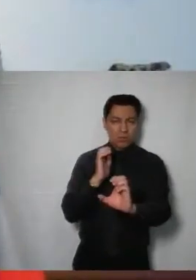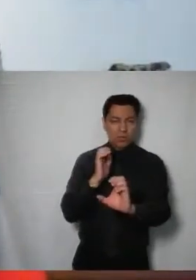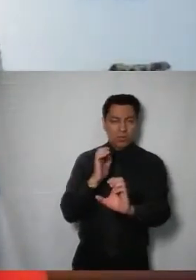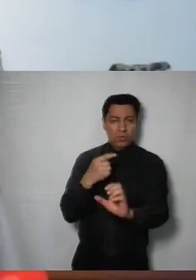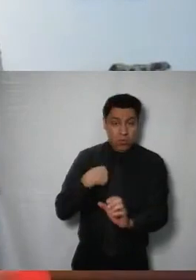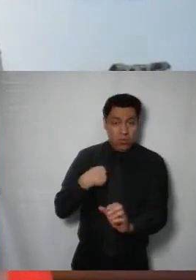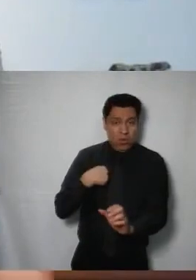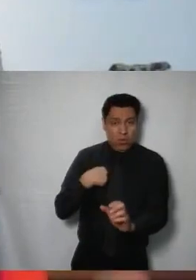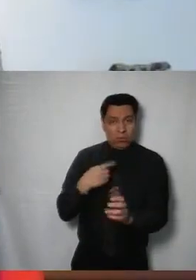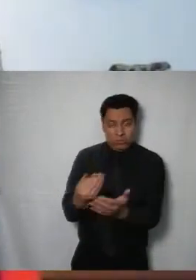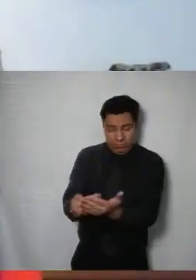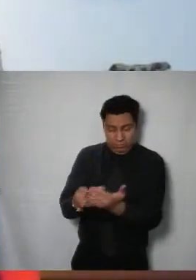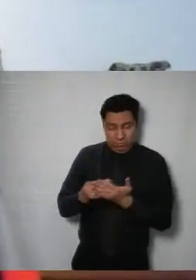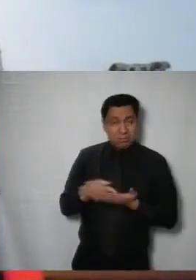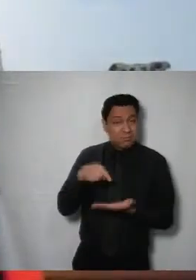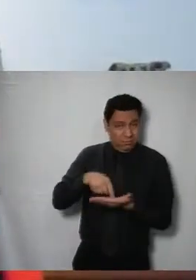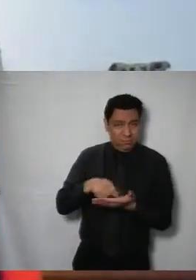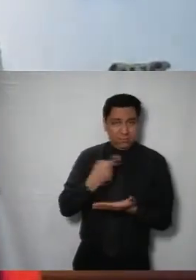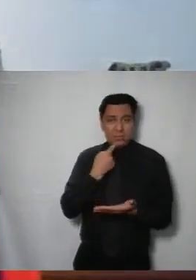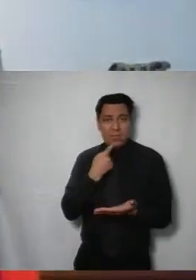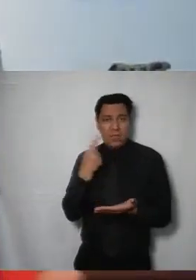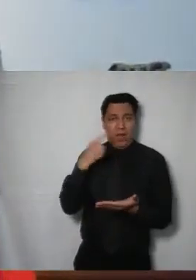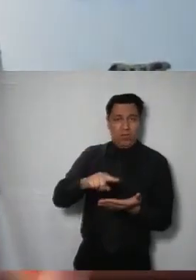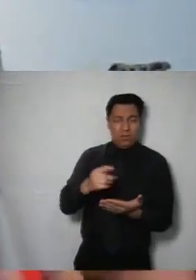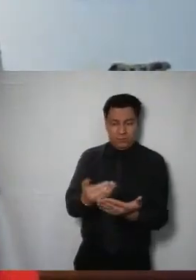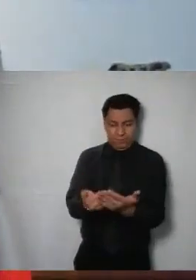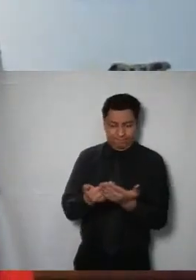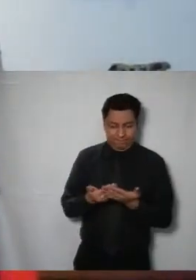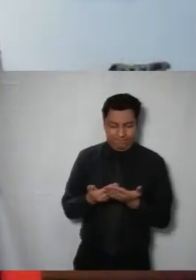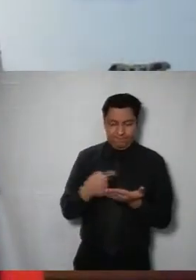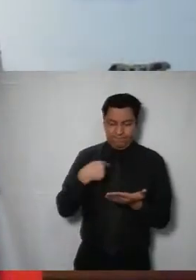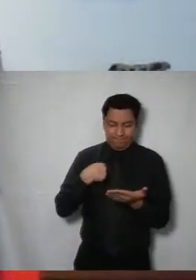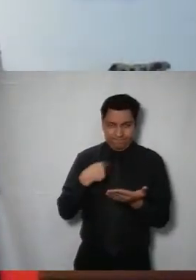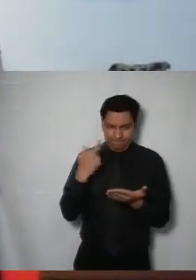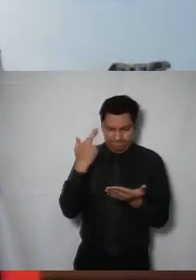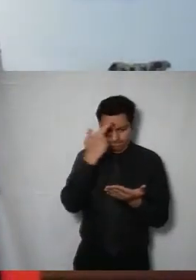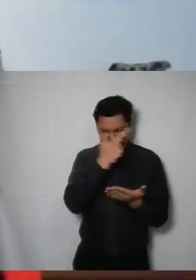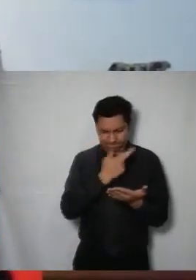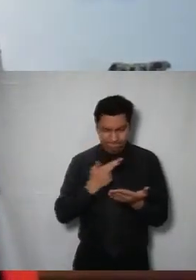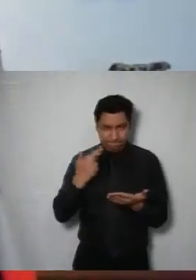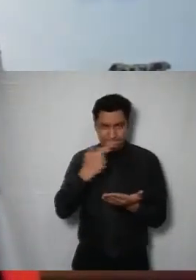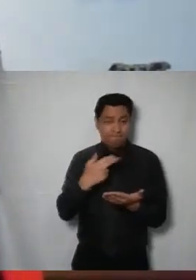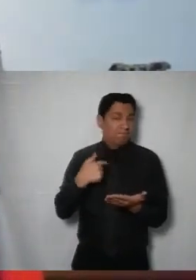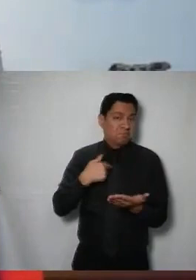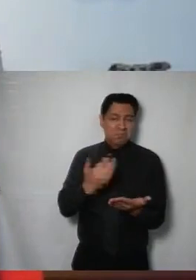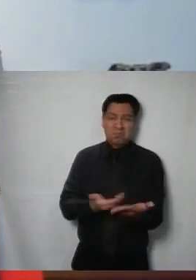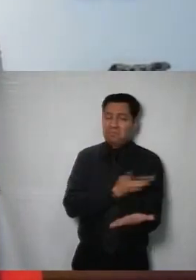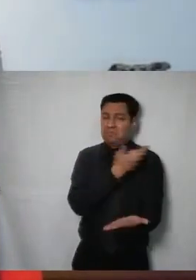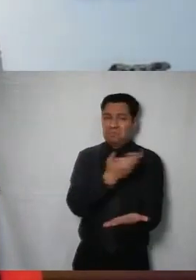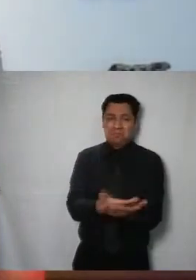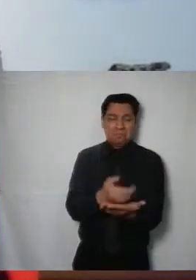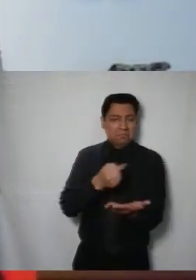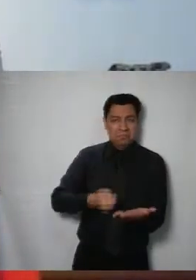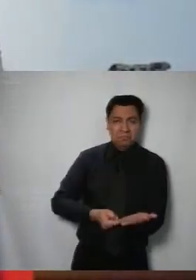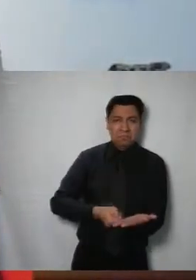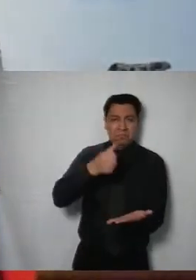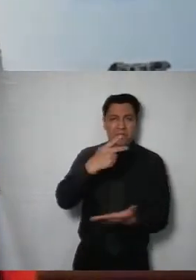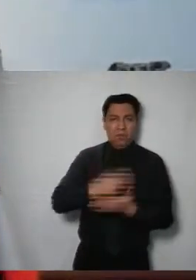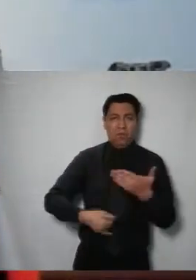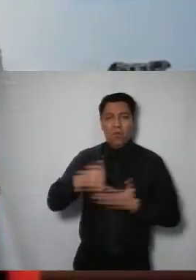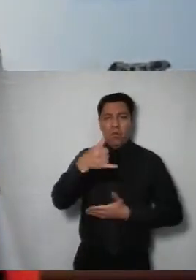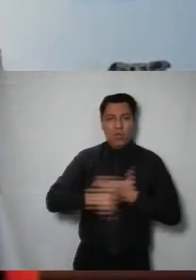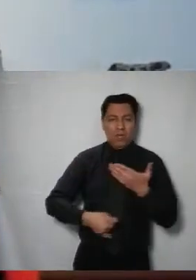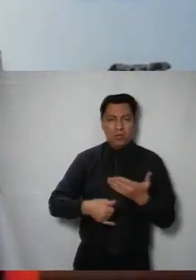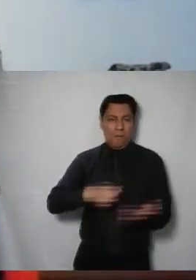ponencia justamente yo lo que quería compartirles es que yo sostendría tal cual la propuesta que se hizo originalmente en el proyecto de